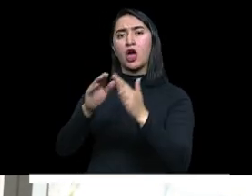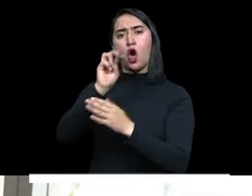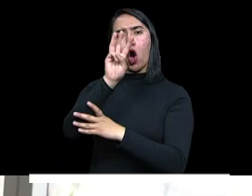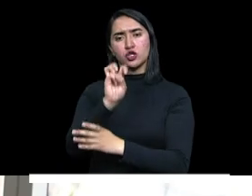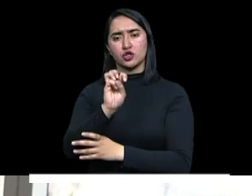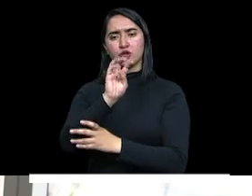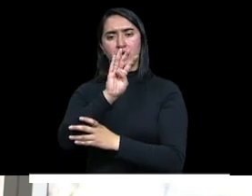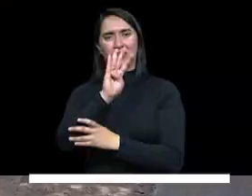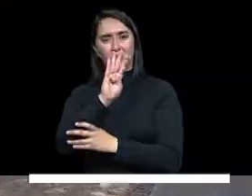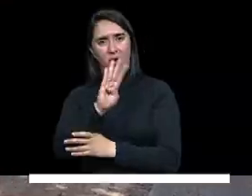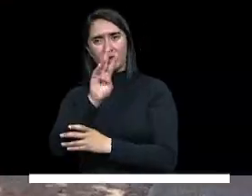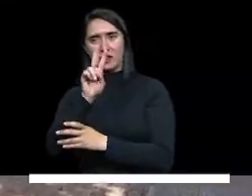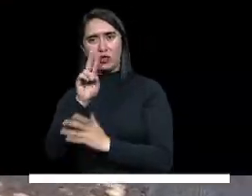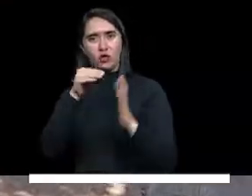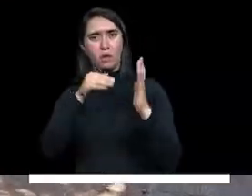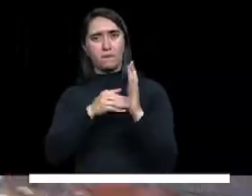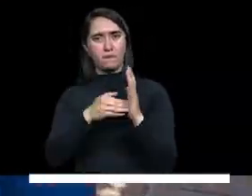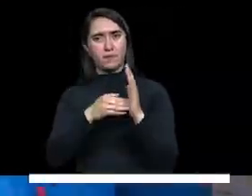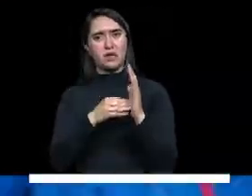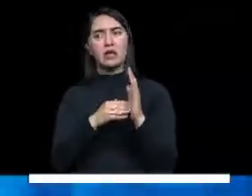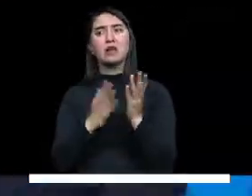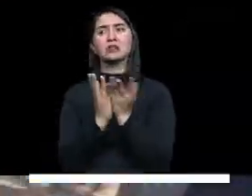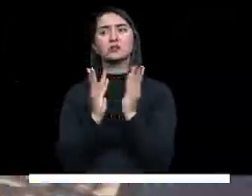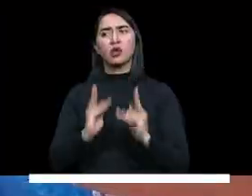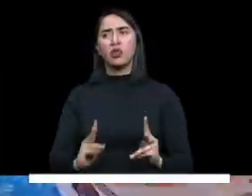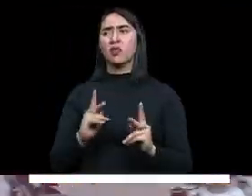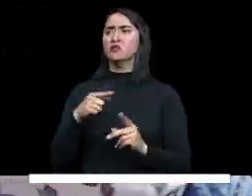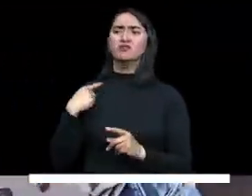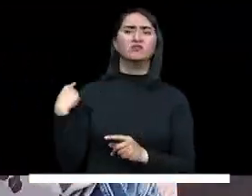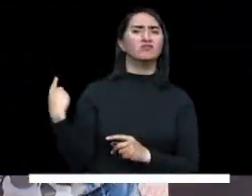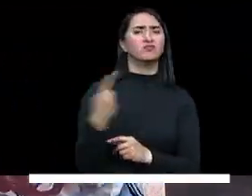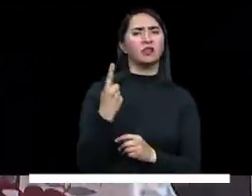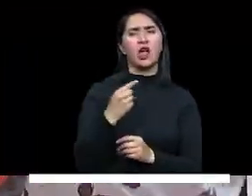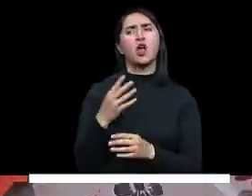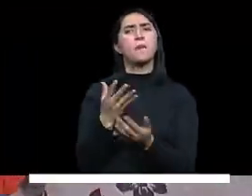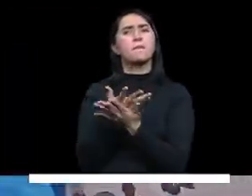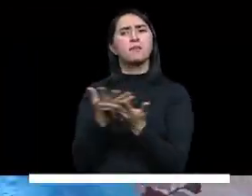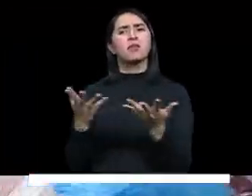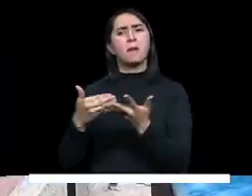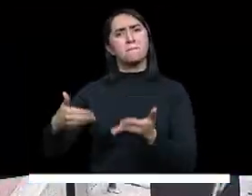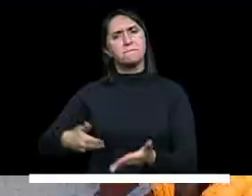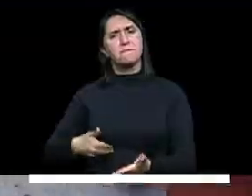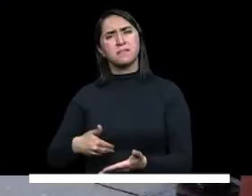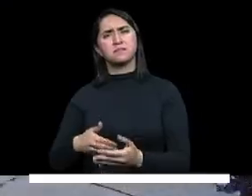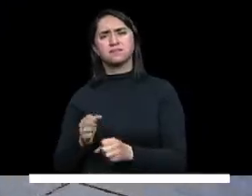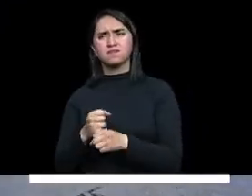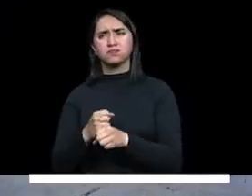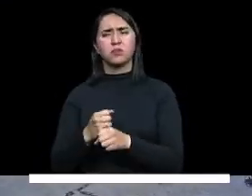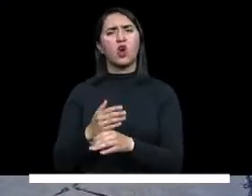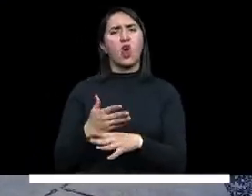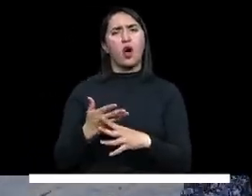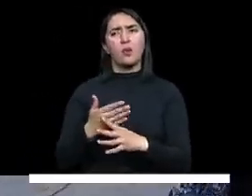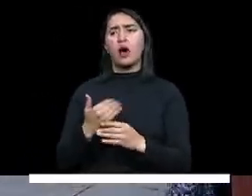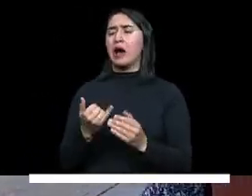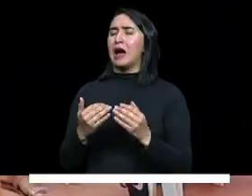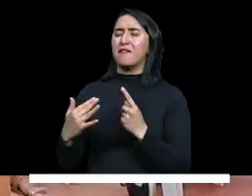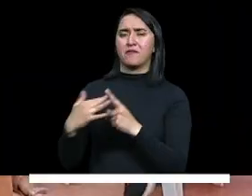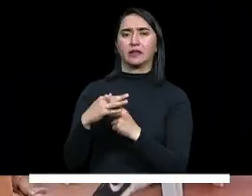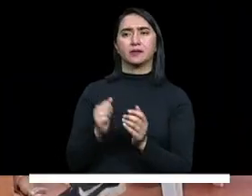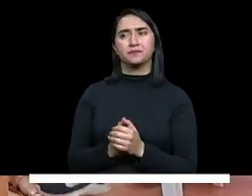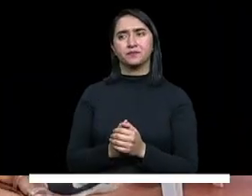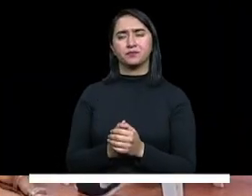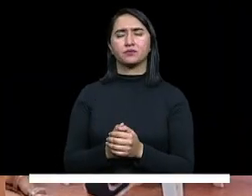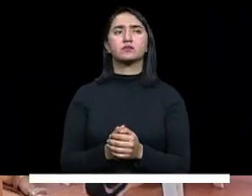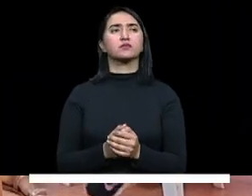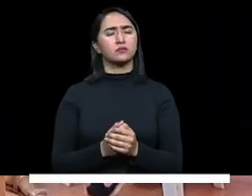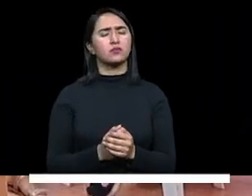todos ellos con altos índices de inseguridad alimentaria y afectados por la ola invernal. Yo me siento bendecida por Dios,